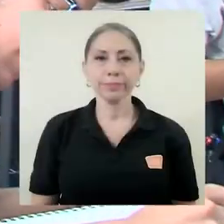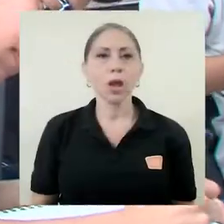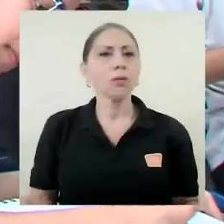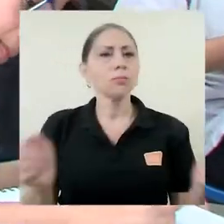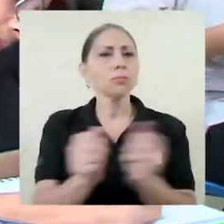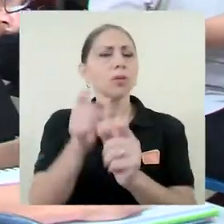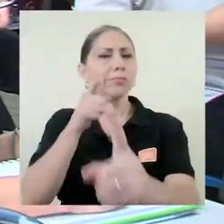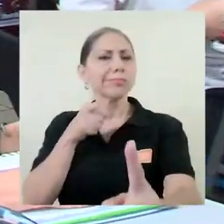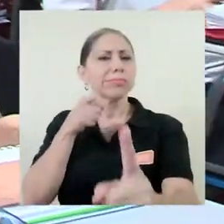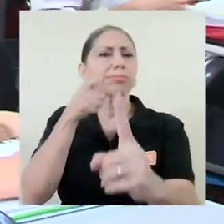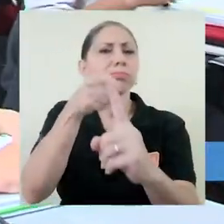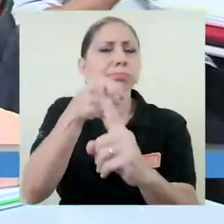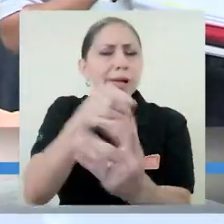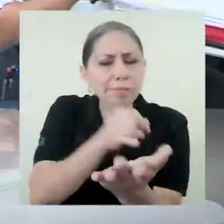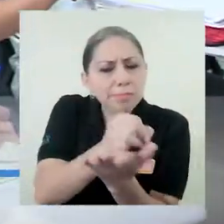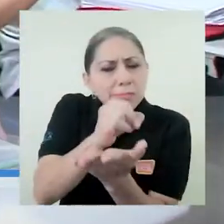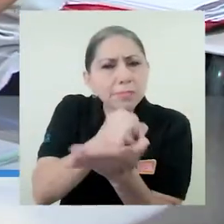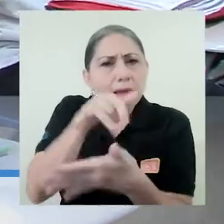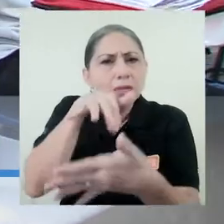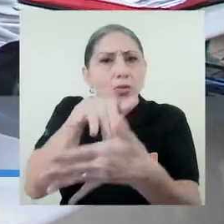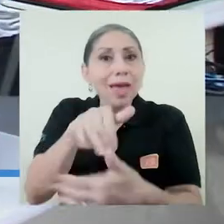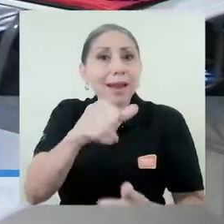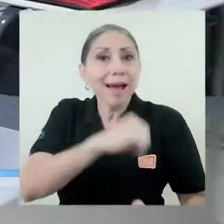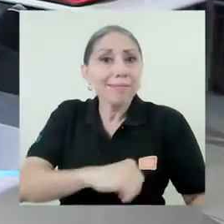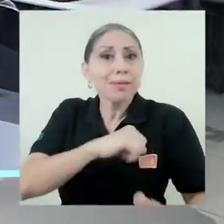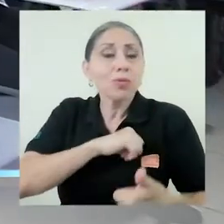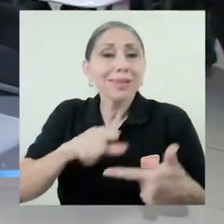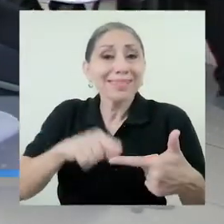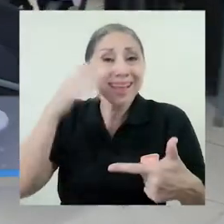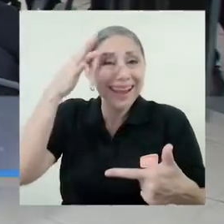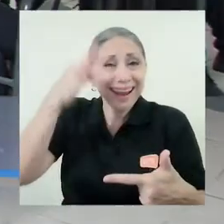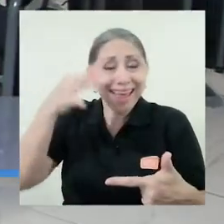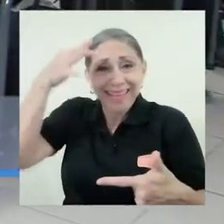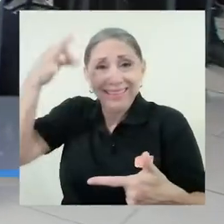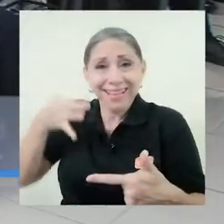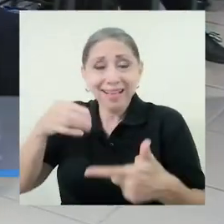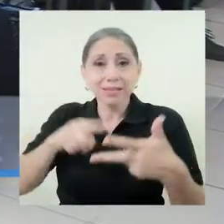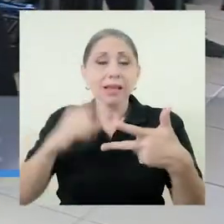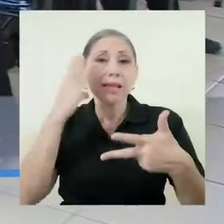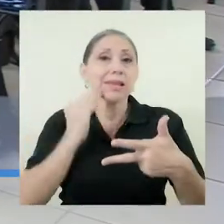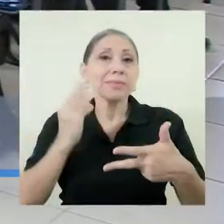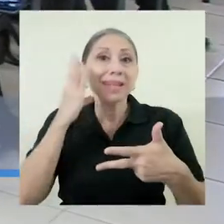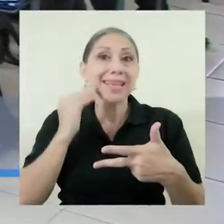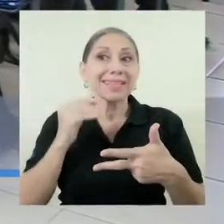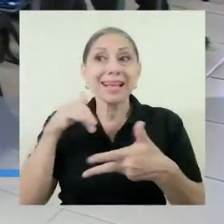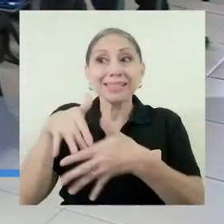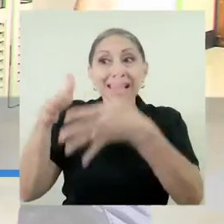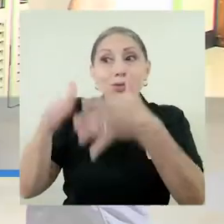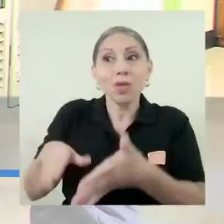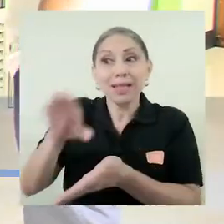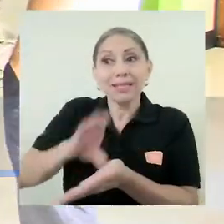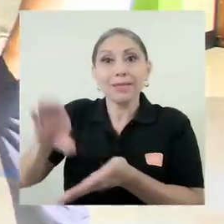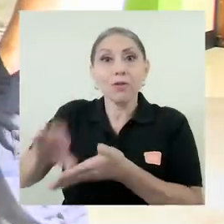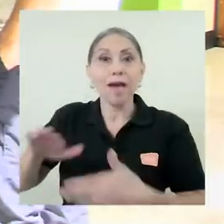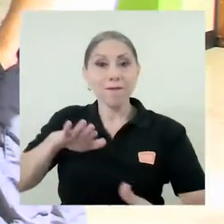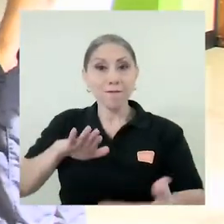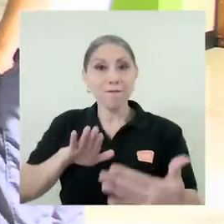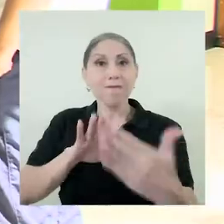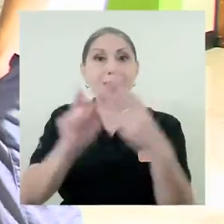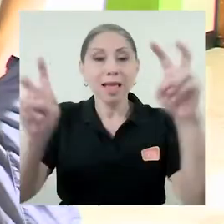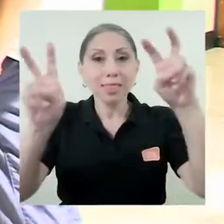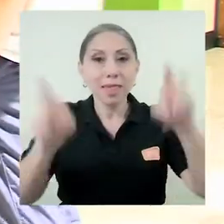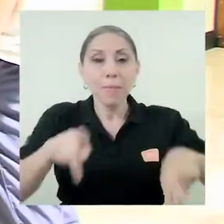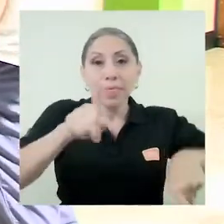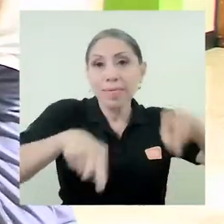Con la finalidad de estudiar las actitudes, creencias y experiencias de los estudiantes de secundaria frente al tema de la